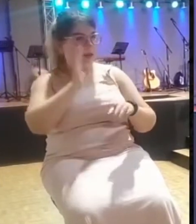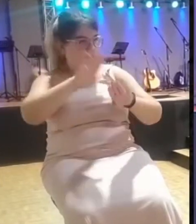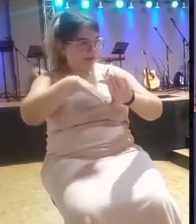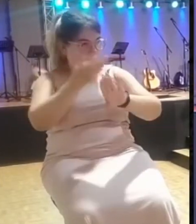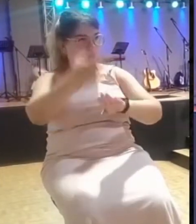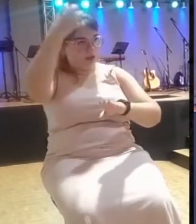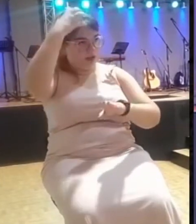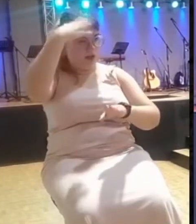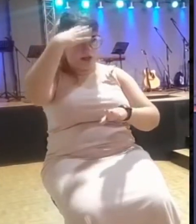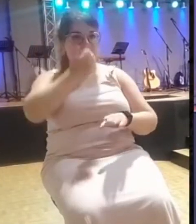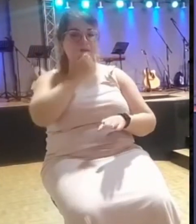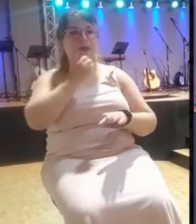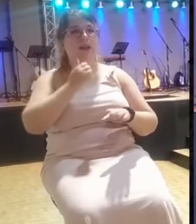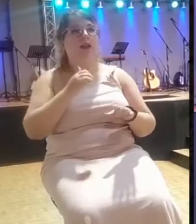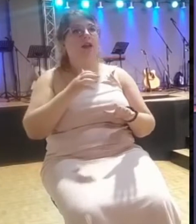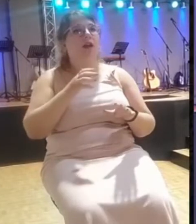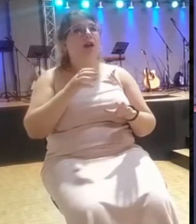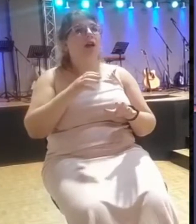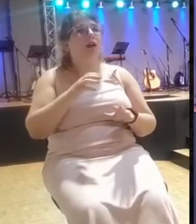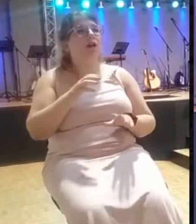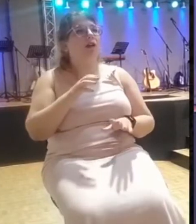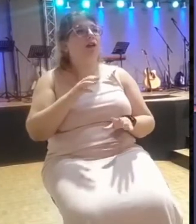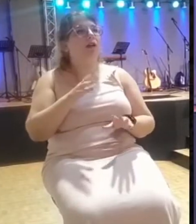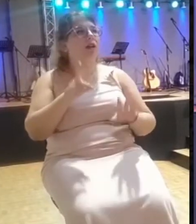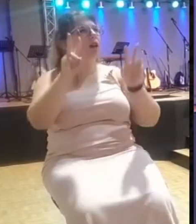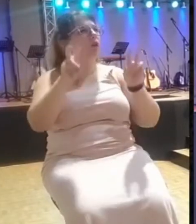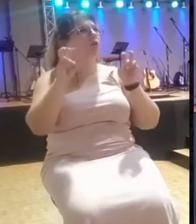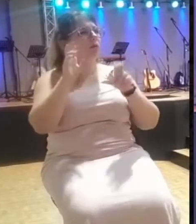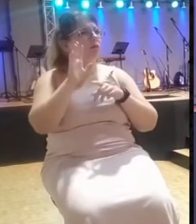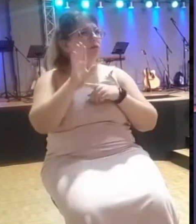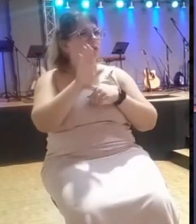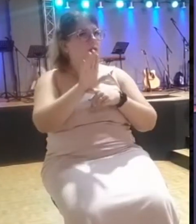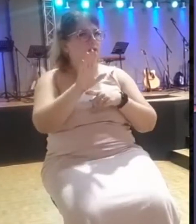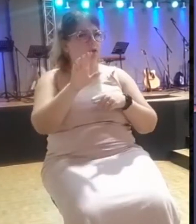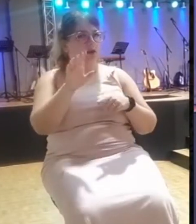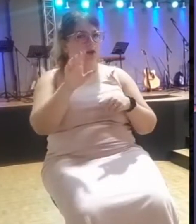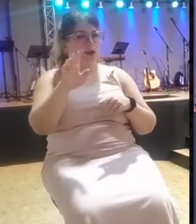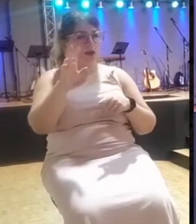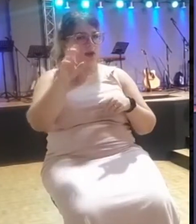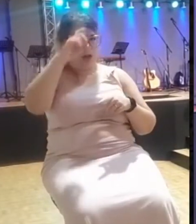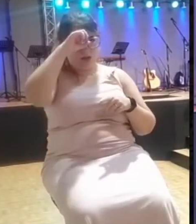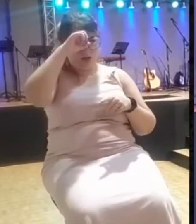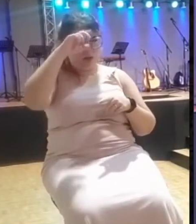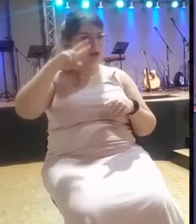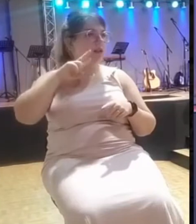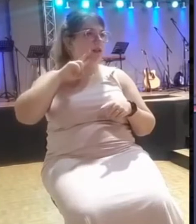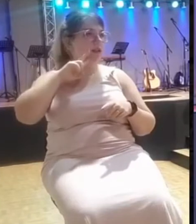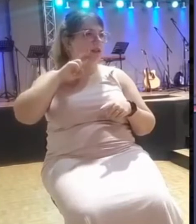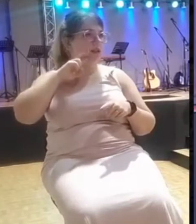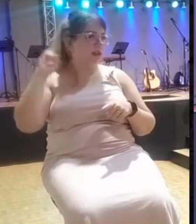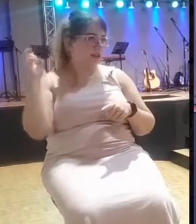parece ser que era, en el Nuevo Testamento, Jezabel se la utiliza como símbolo de una mujer adúltera.